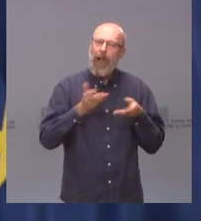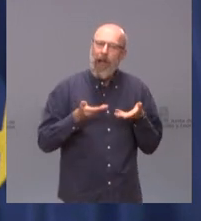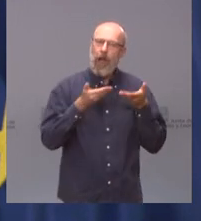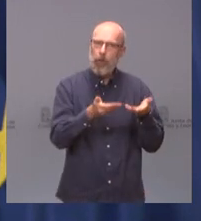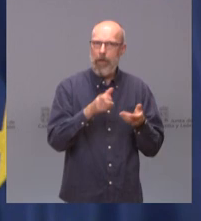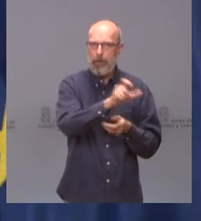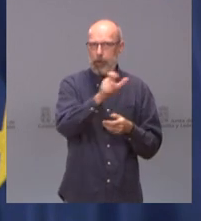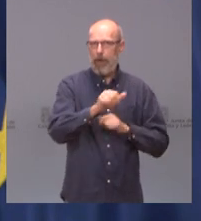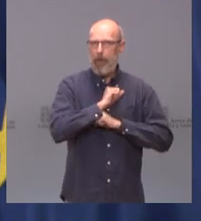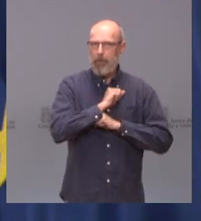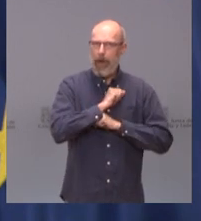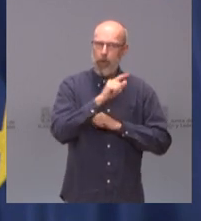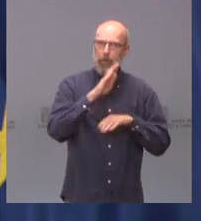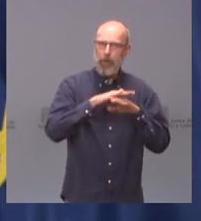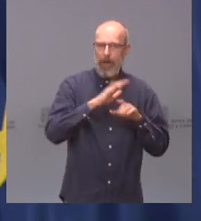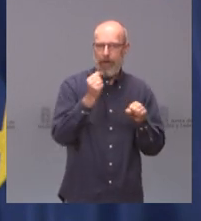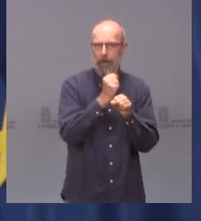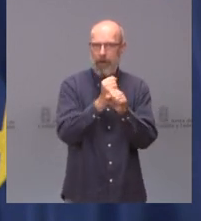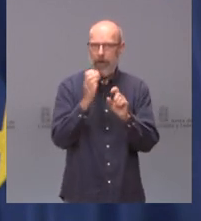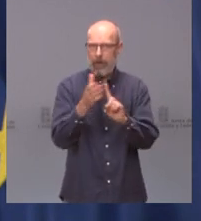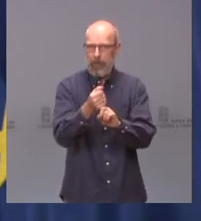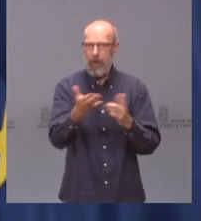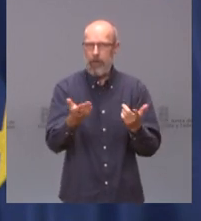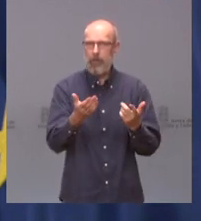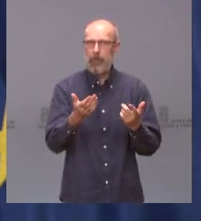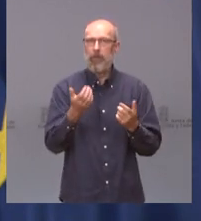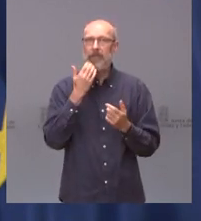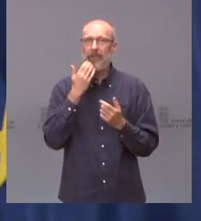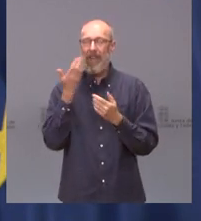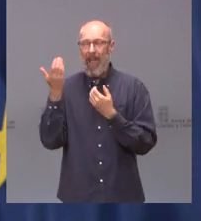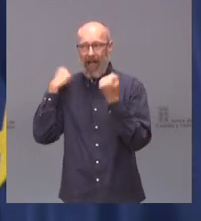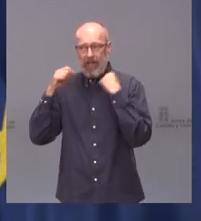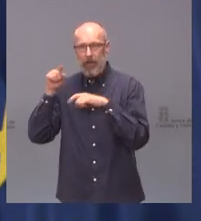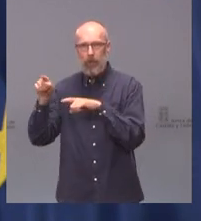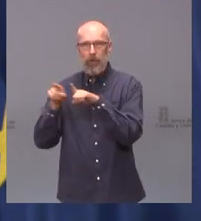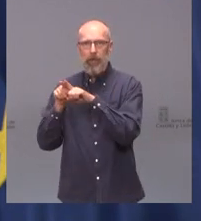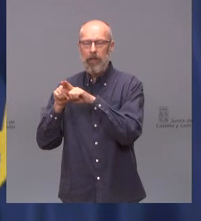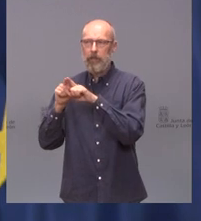paro a nuestros desempleados. No hay nada más antiobrero que tener paralizada.